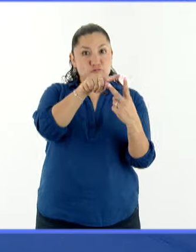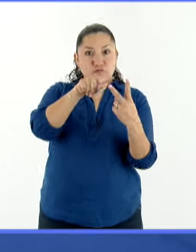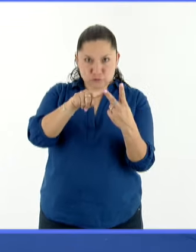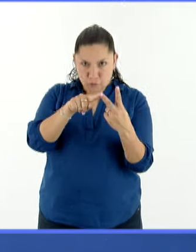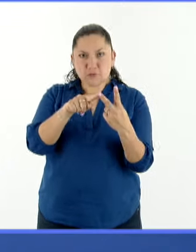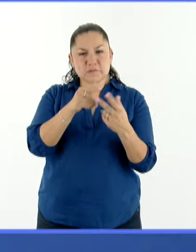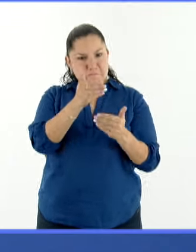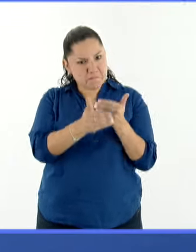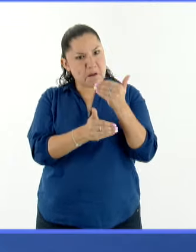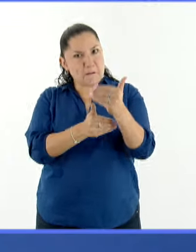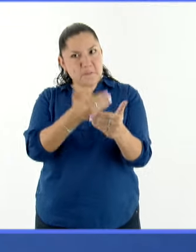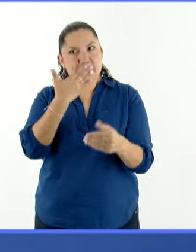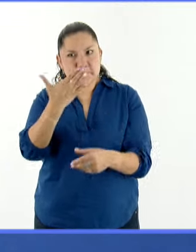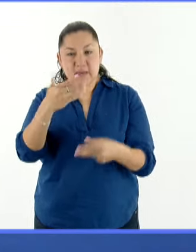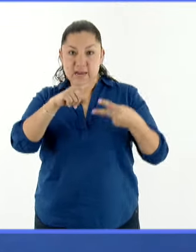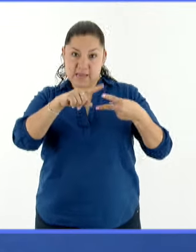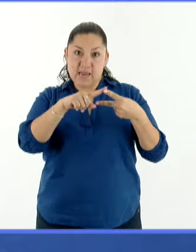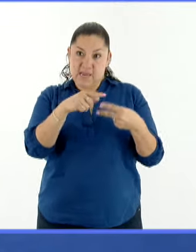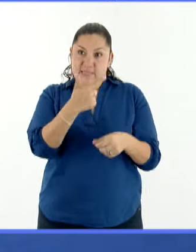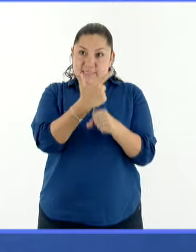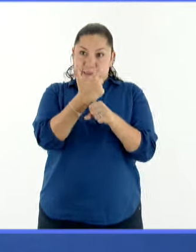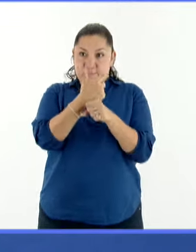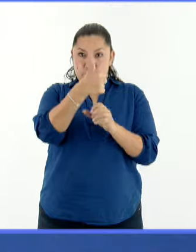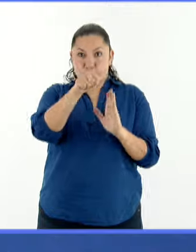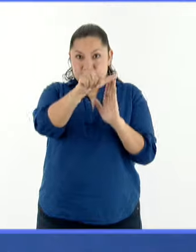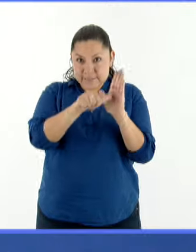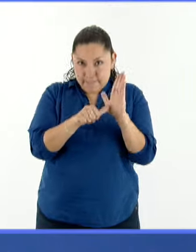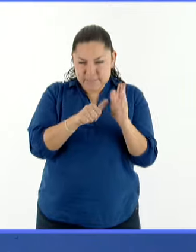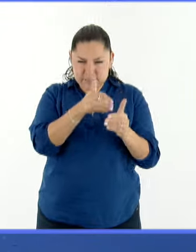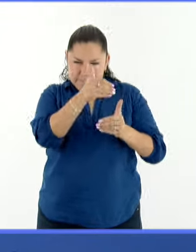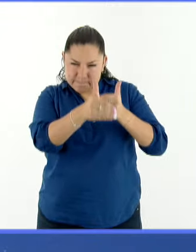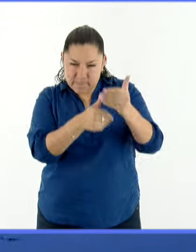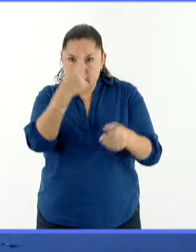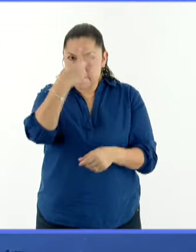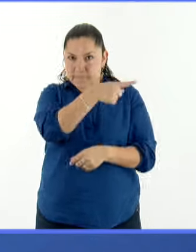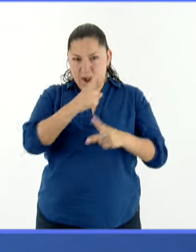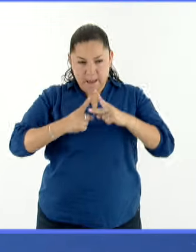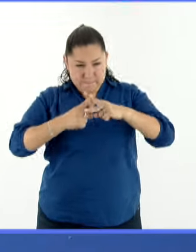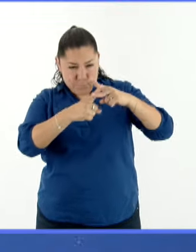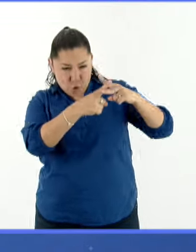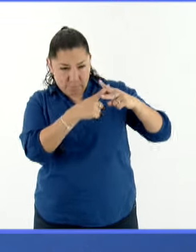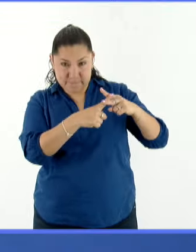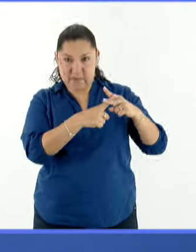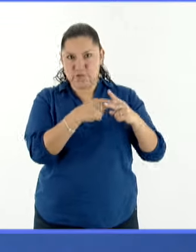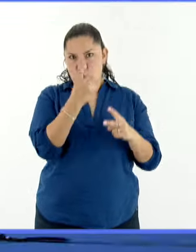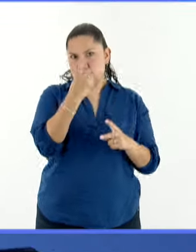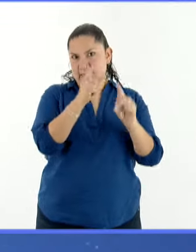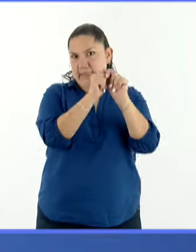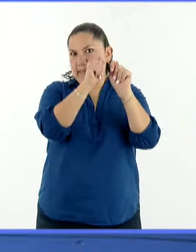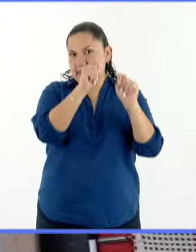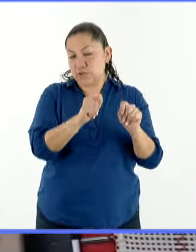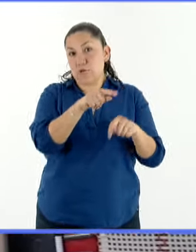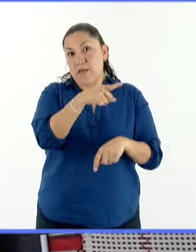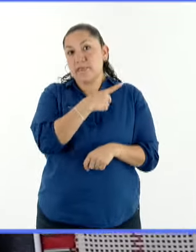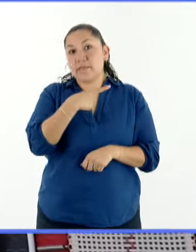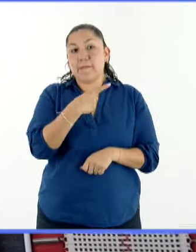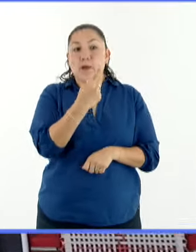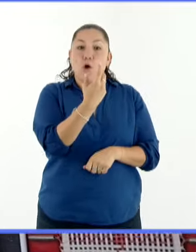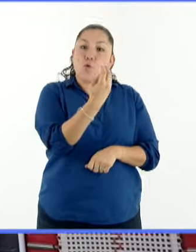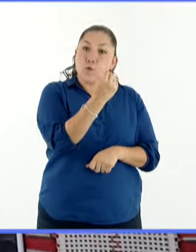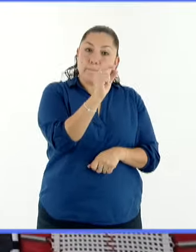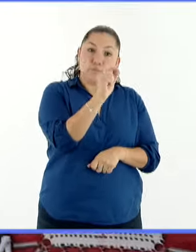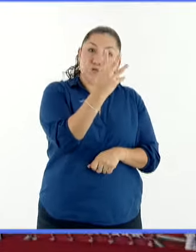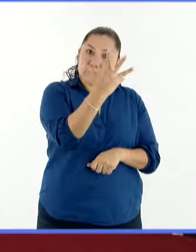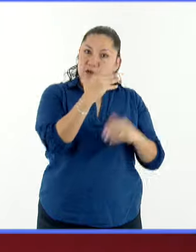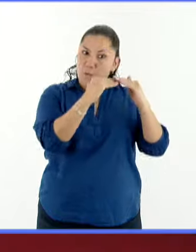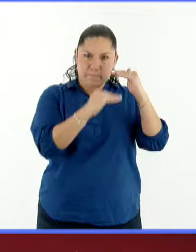el séptimo semestre de la carrera con miras a titularse por promedio, modalidad que requiere un mínimo de 9.5. Al mismo tiempo,